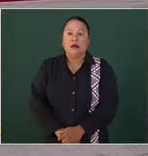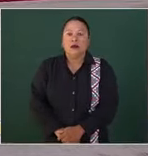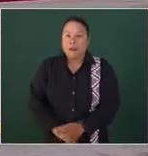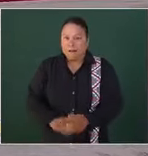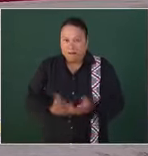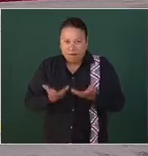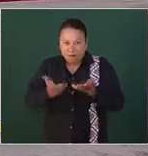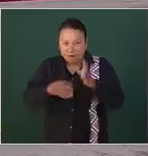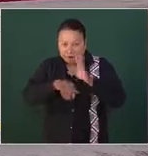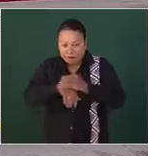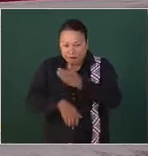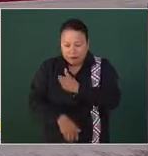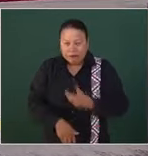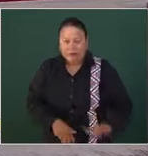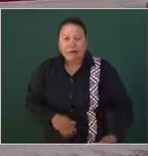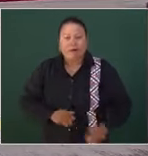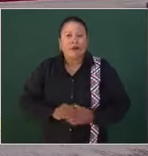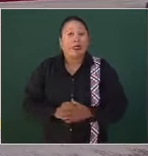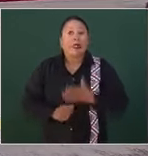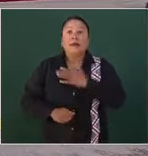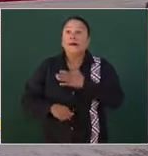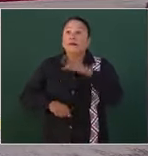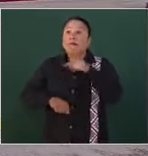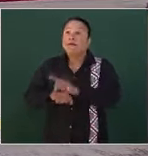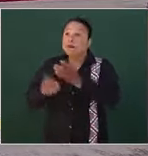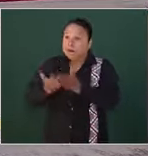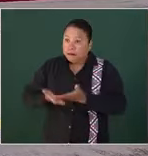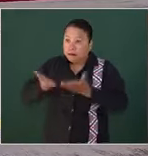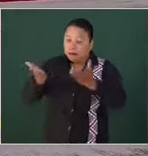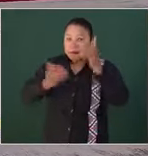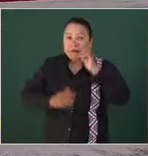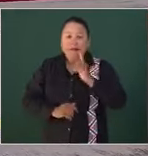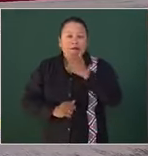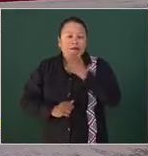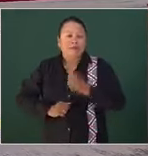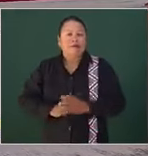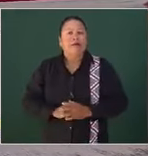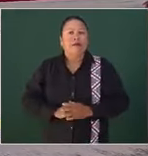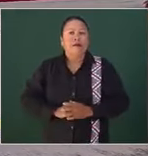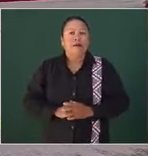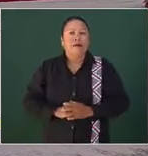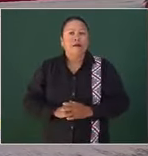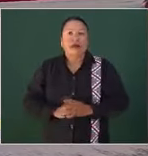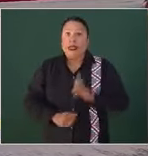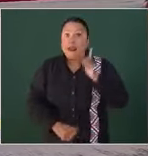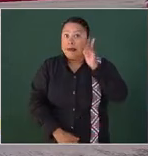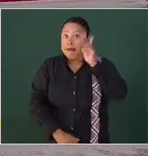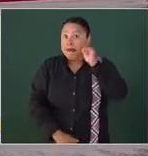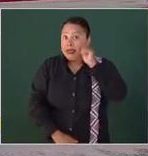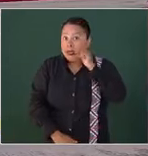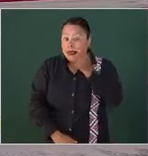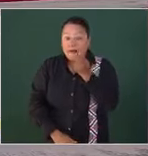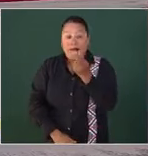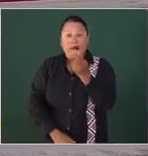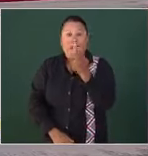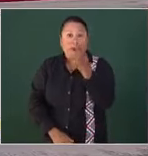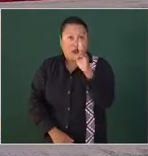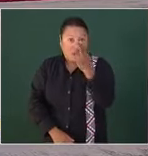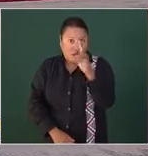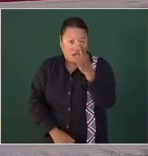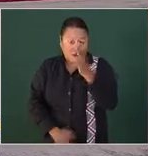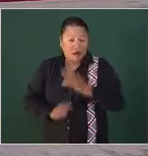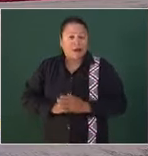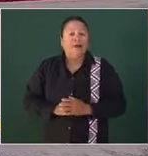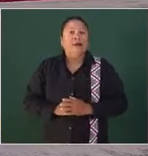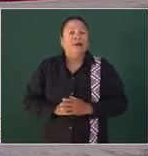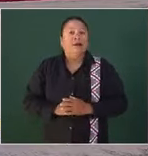Con su permiso, presidente. Buenos días a todas y a todos. Mañana, 25 de noviembre,